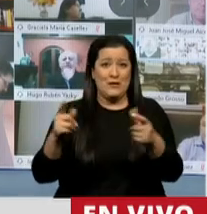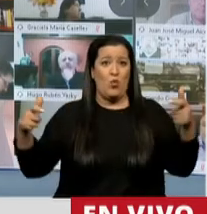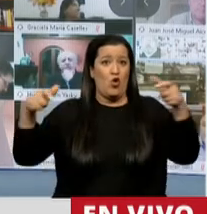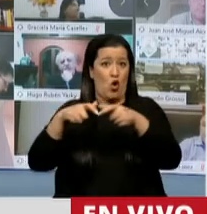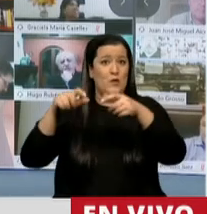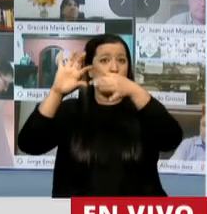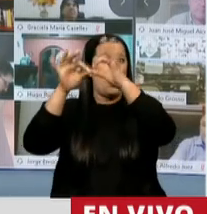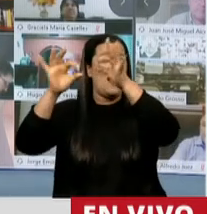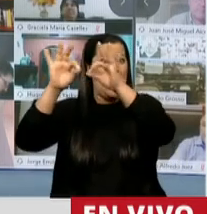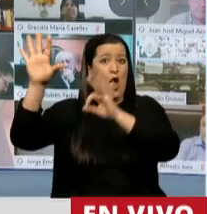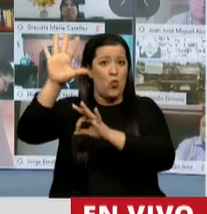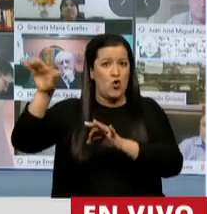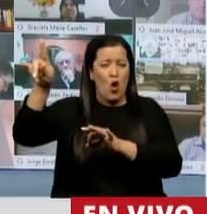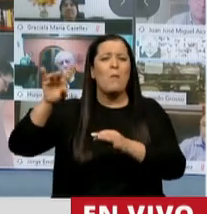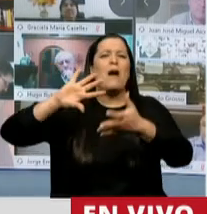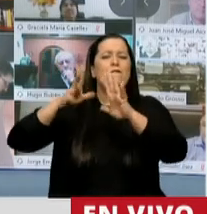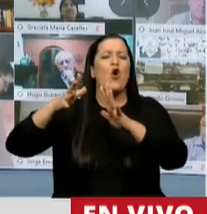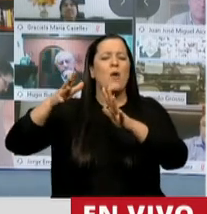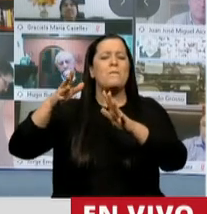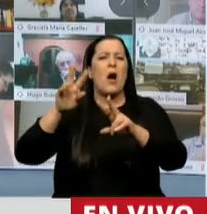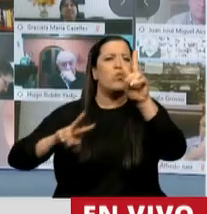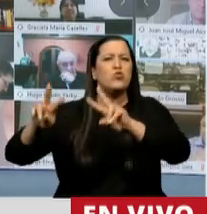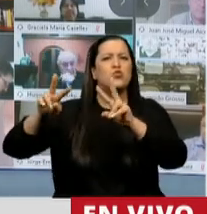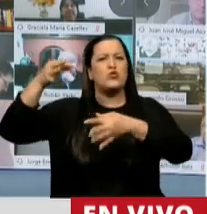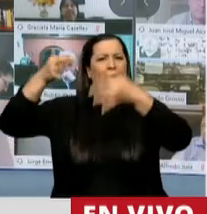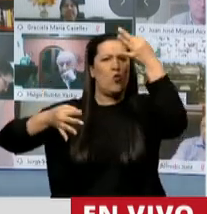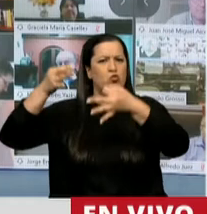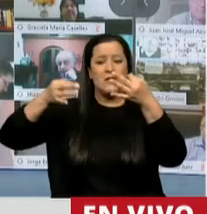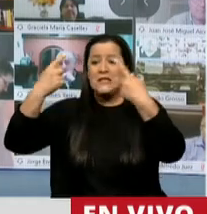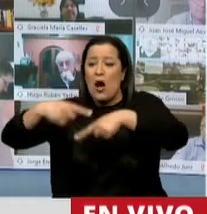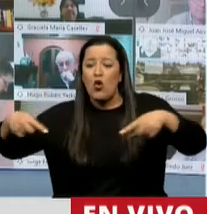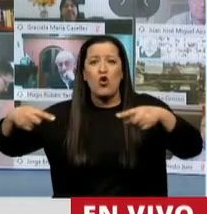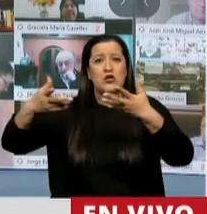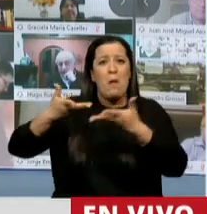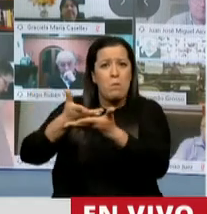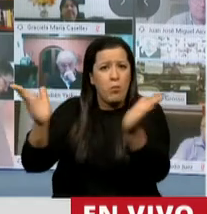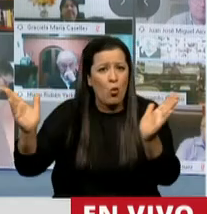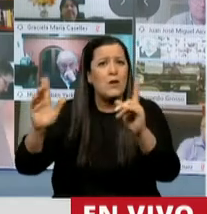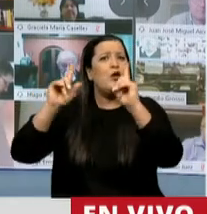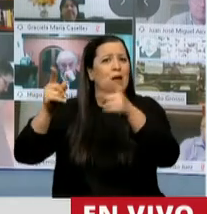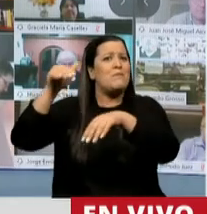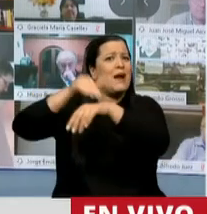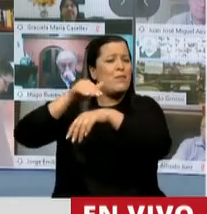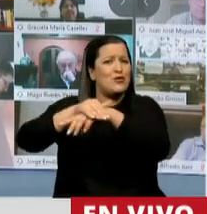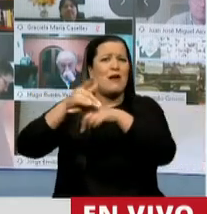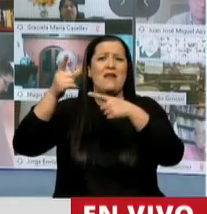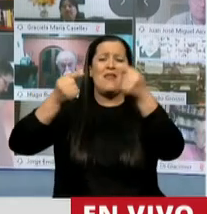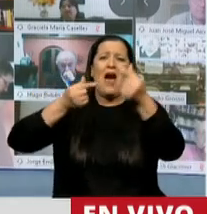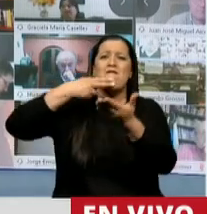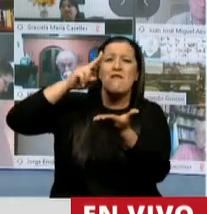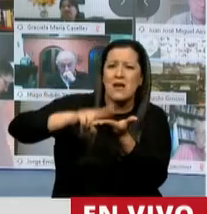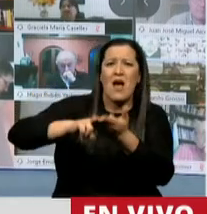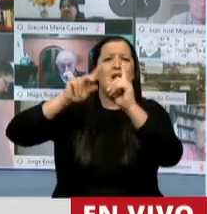Europea como una iniciativa de justicia sobre los recursos públicos y de responsabilidad fiscal y empresarial.